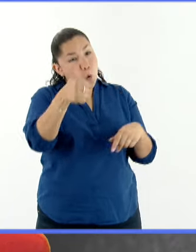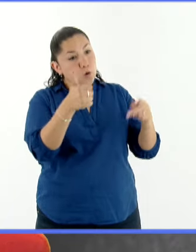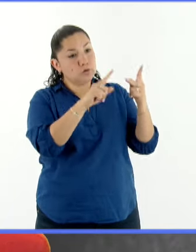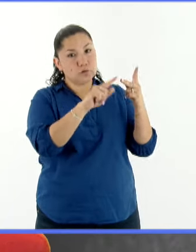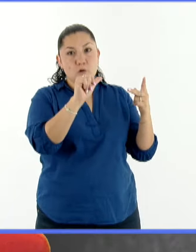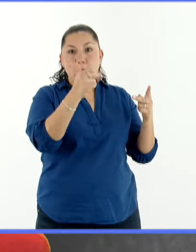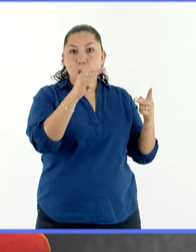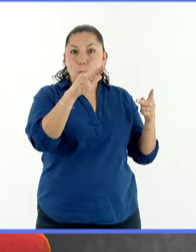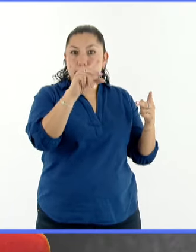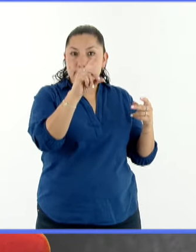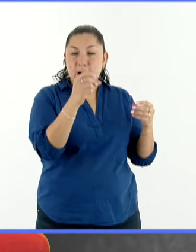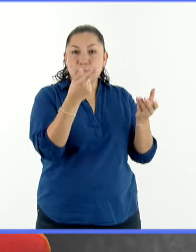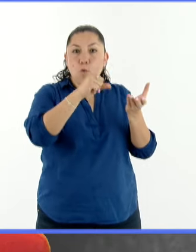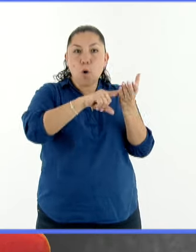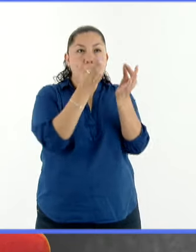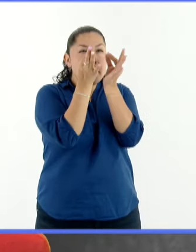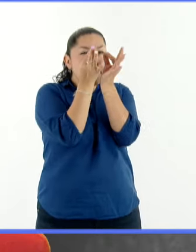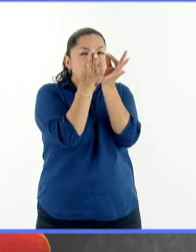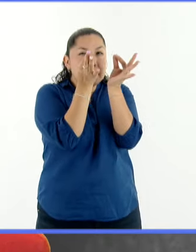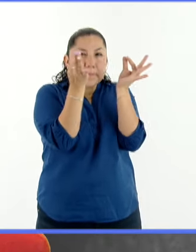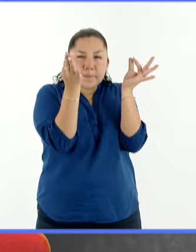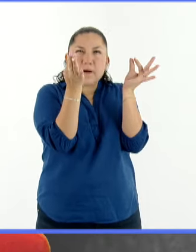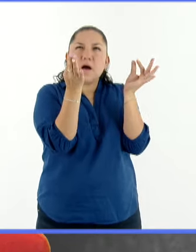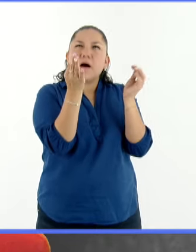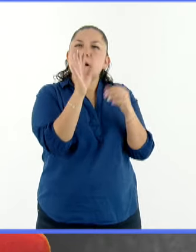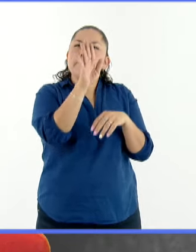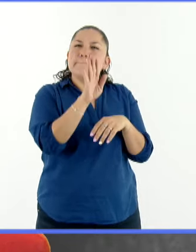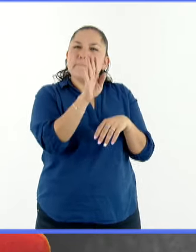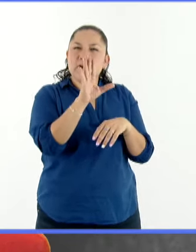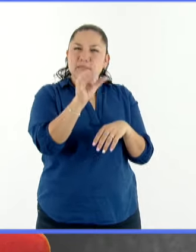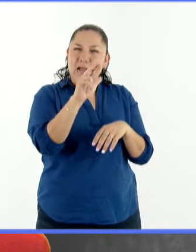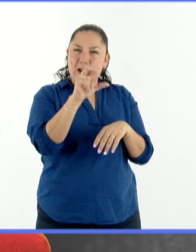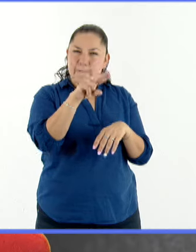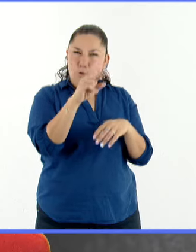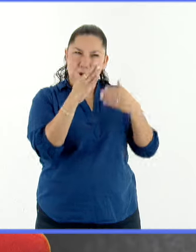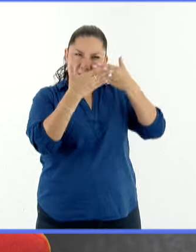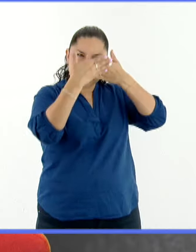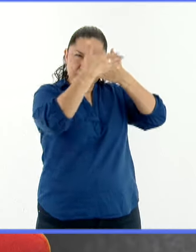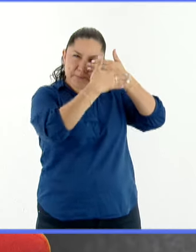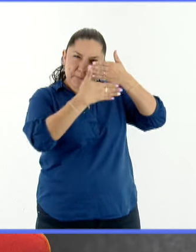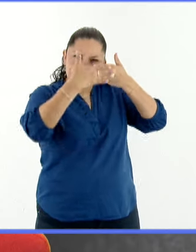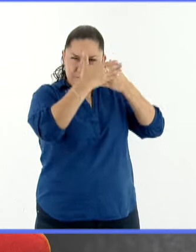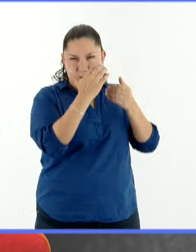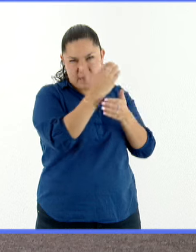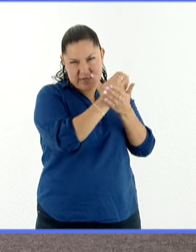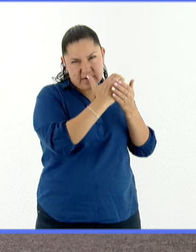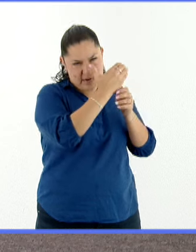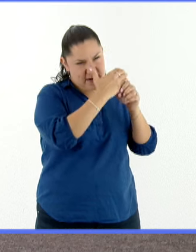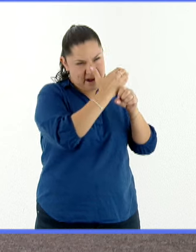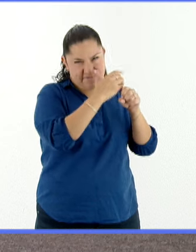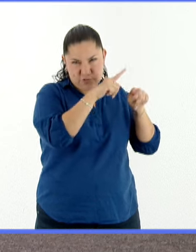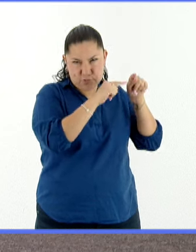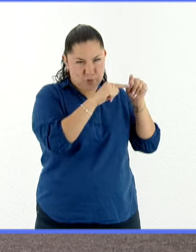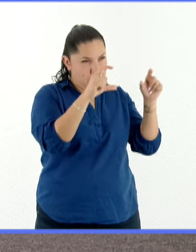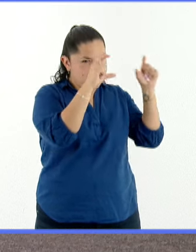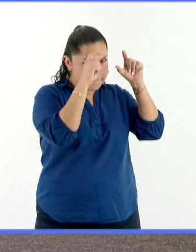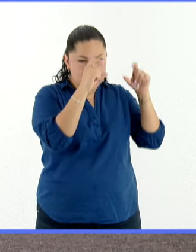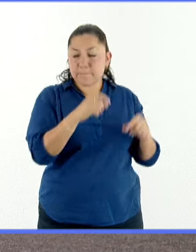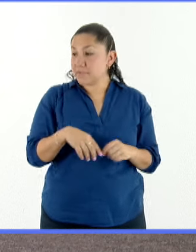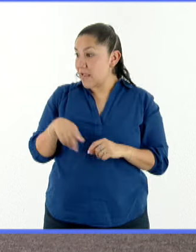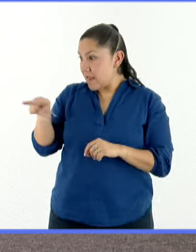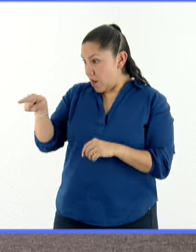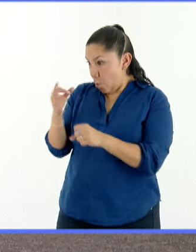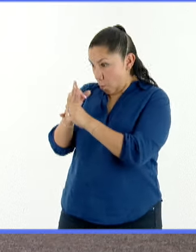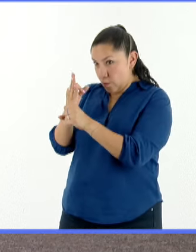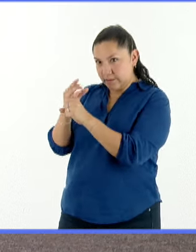especie de resina o polímero que tiene carbón. Y la forma más sencilla de identificarlos, acabamos de hacer la prueba con este, es